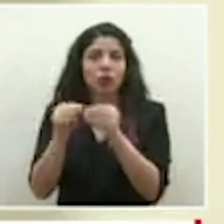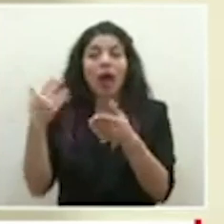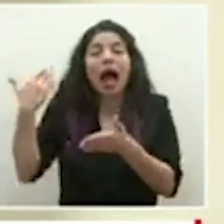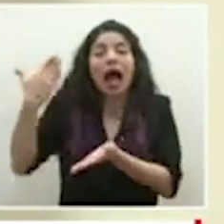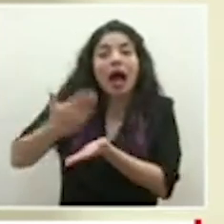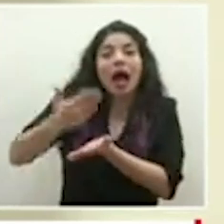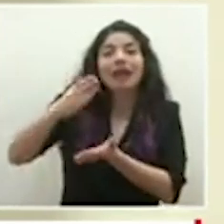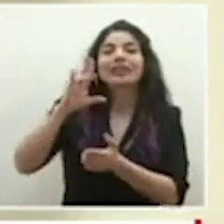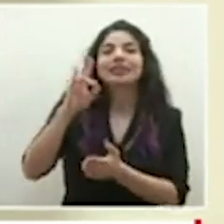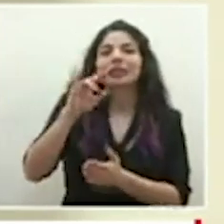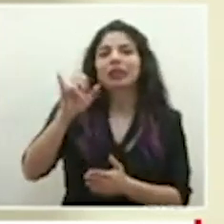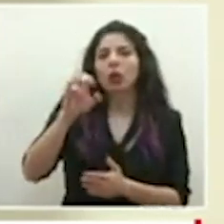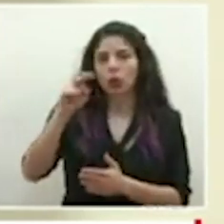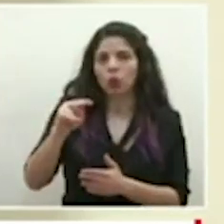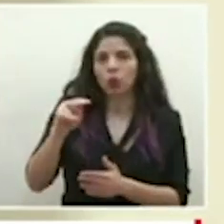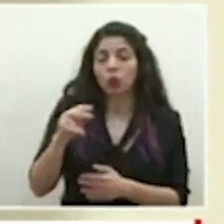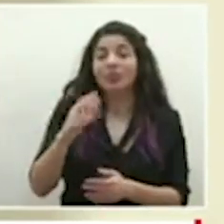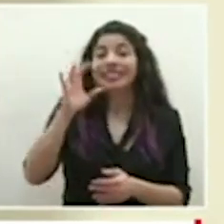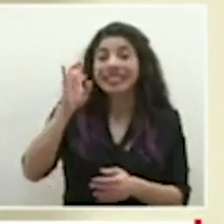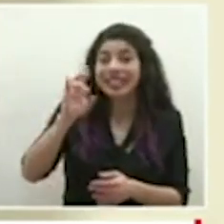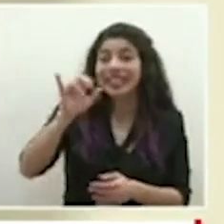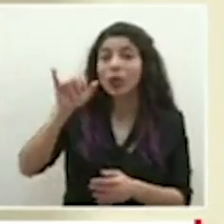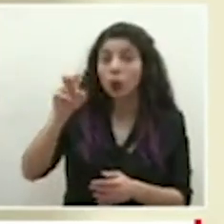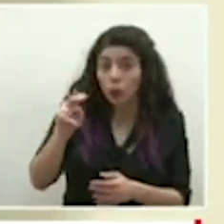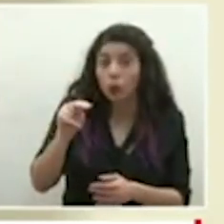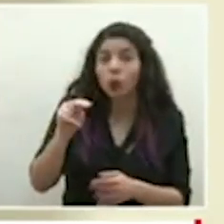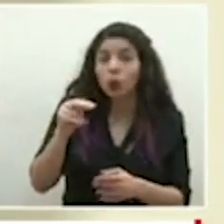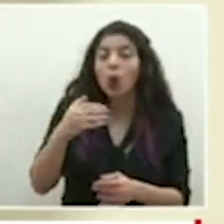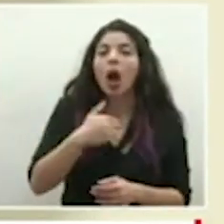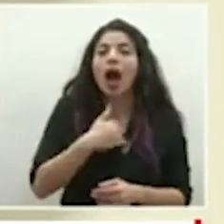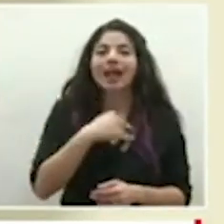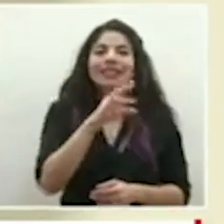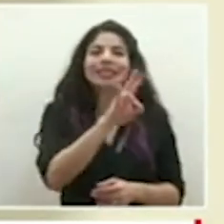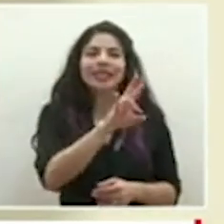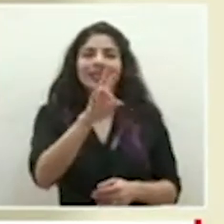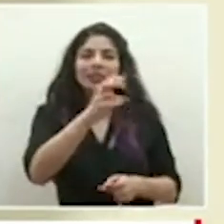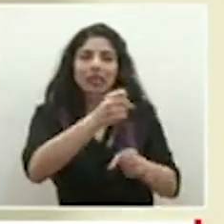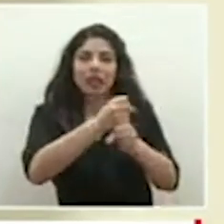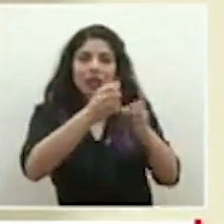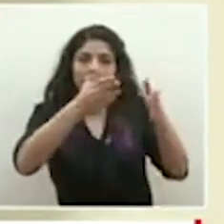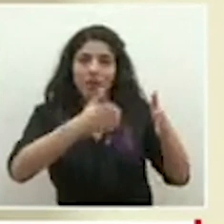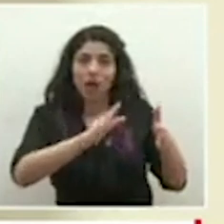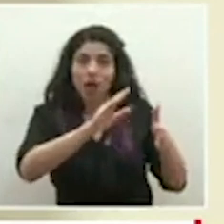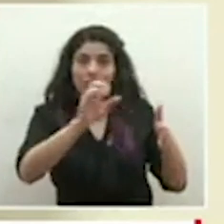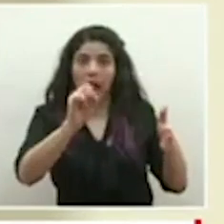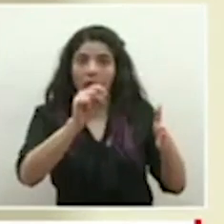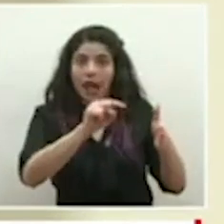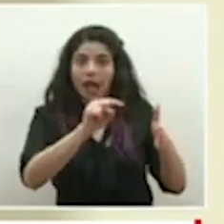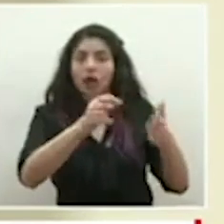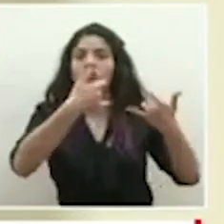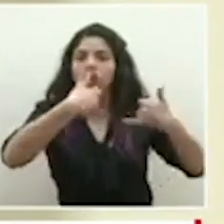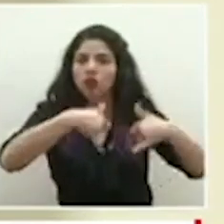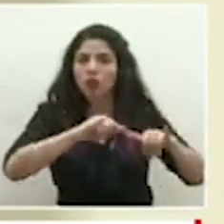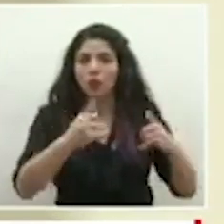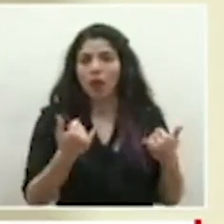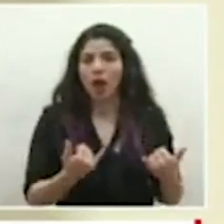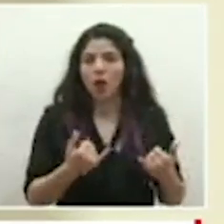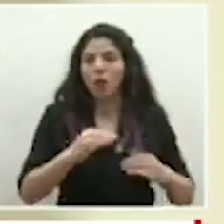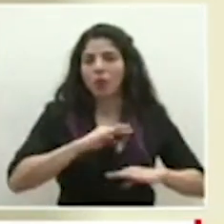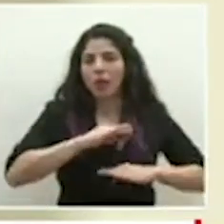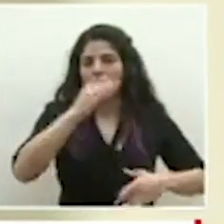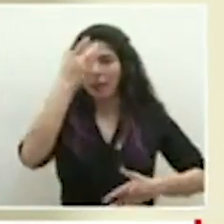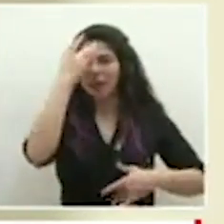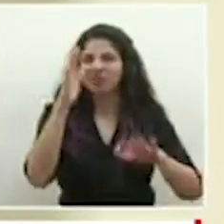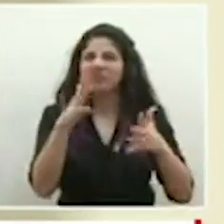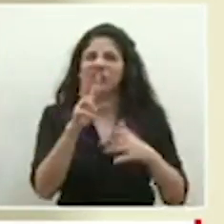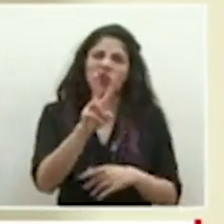Y al 7 de junio, 77 funcionarios de la Caja permanecían incapacitados, o sea, más o